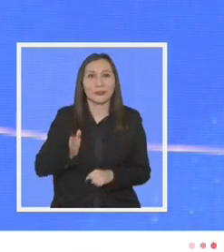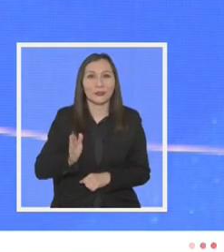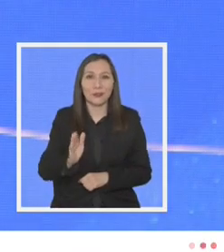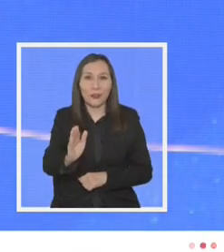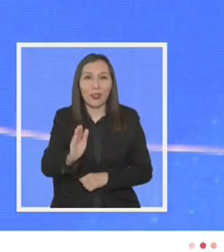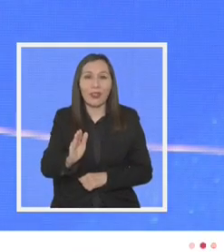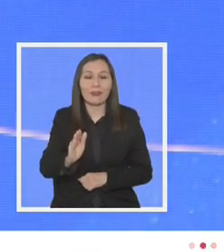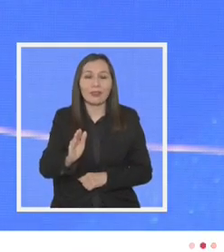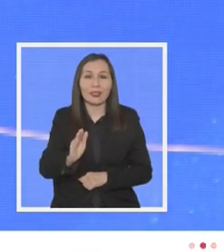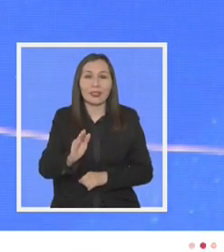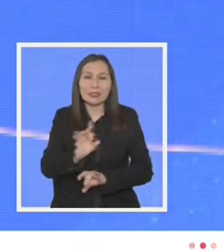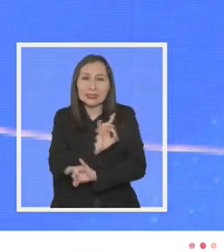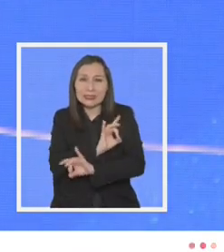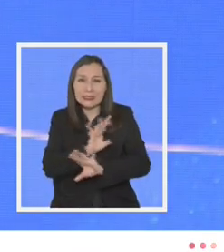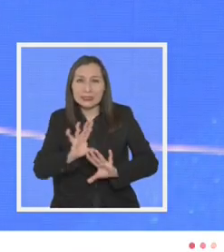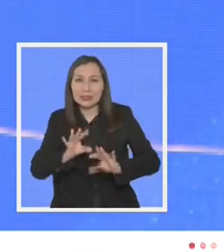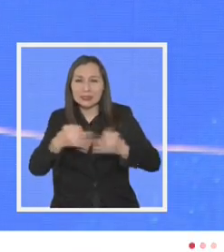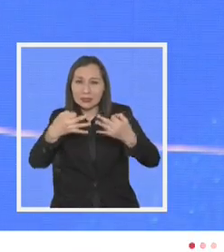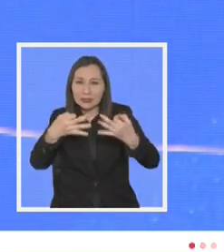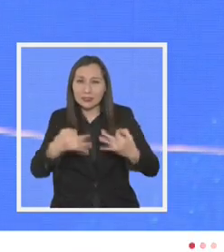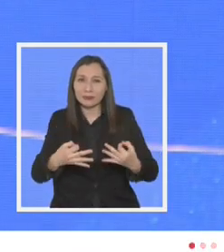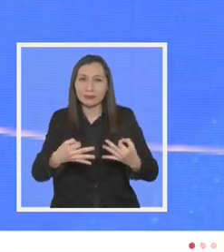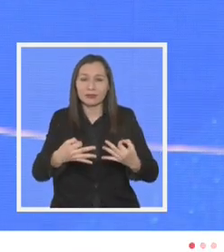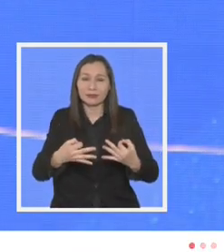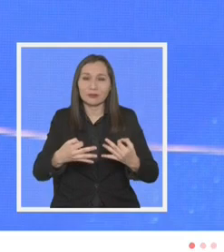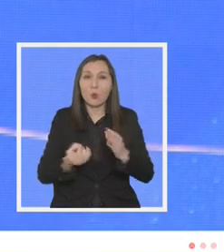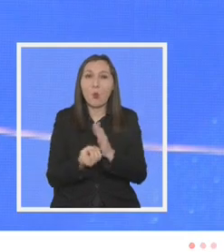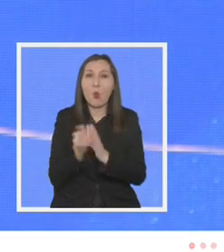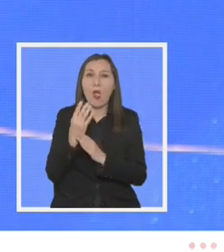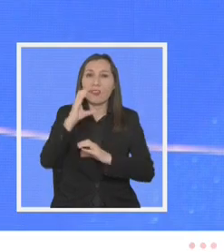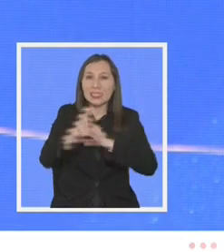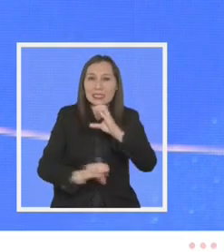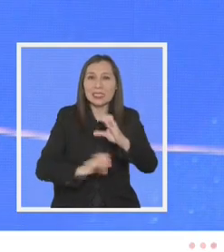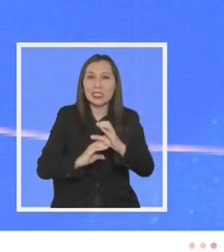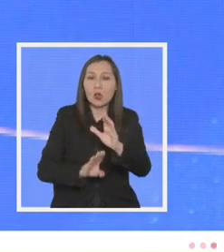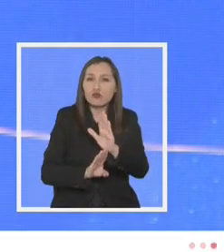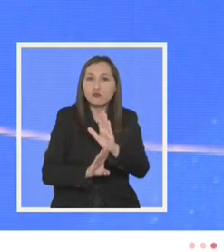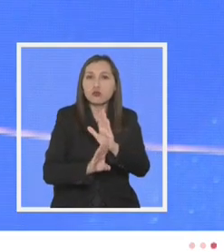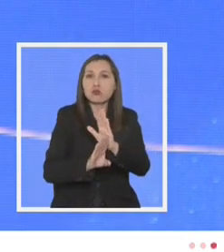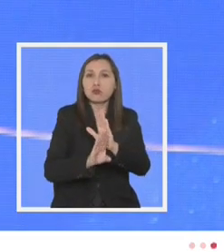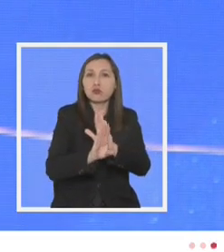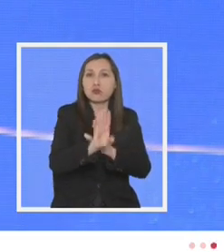de terminar de perfilar un nuevo ciclo de crecimiento